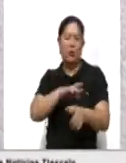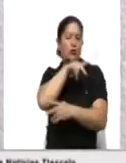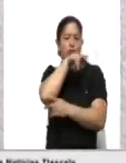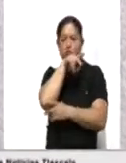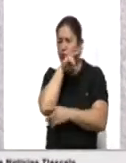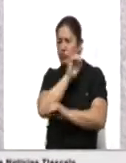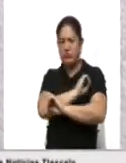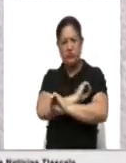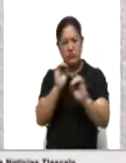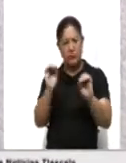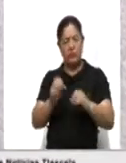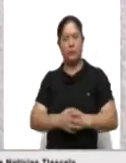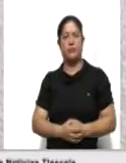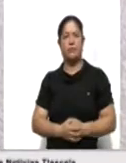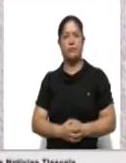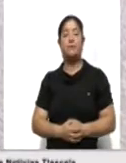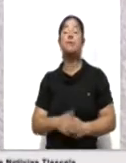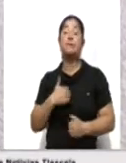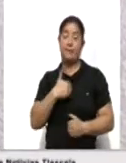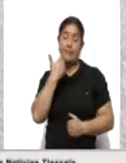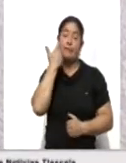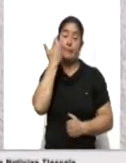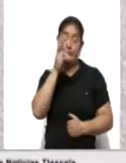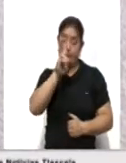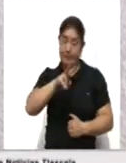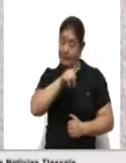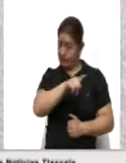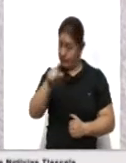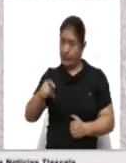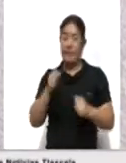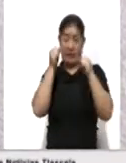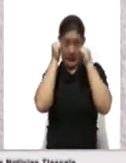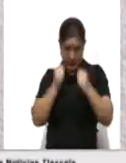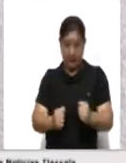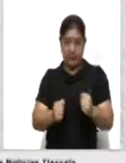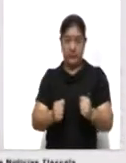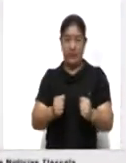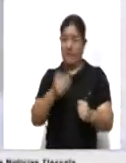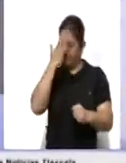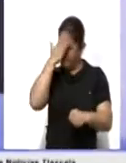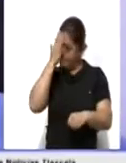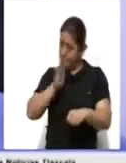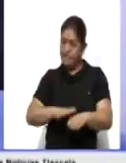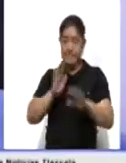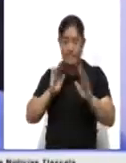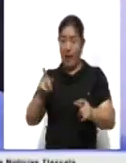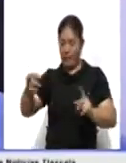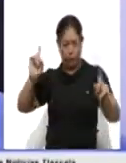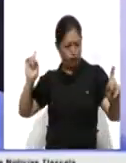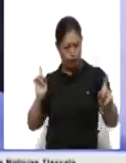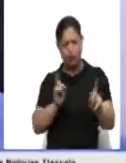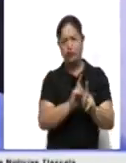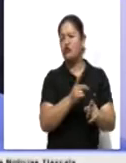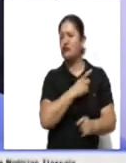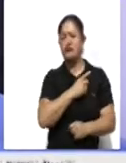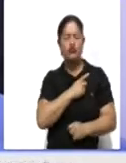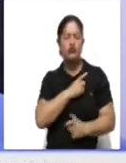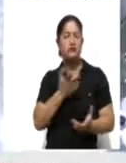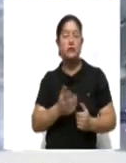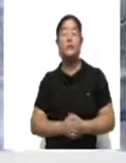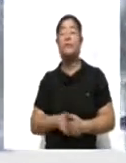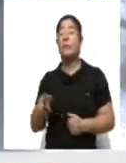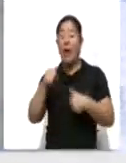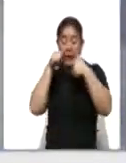impedimento. Lo que sí queremos es que estén debidamente convencidos, se acerquen a las unidades médicas. Cabe mencionar que las atenciones médicas se